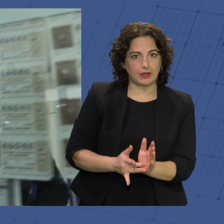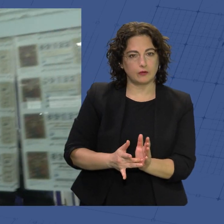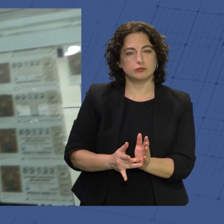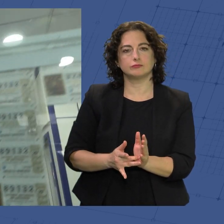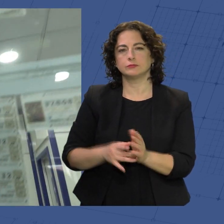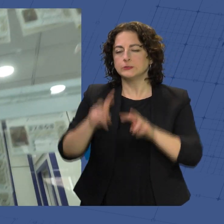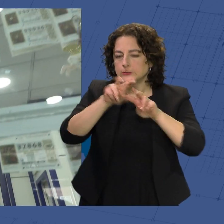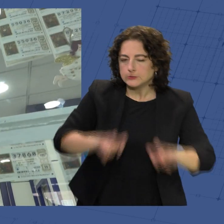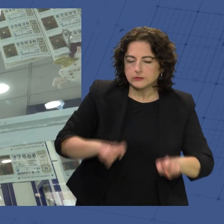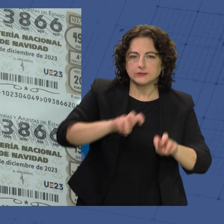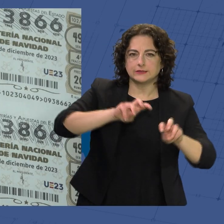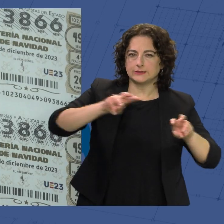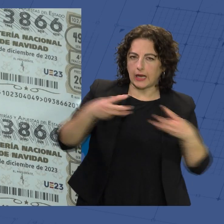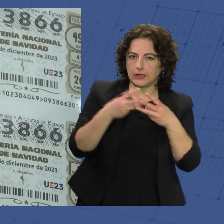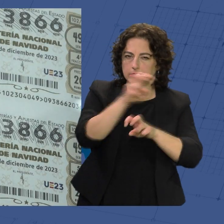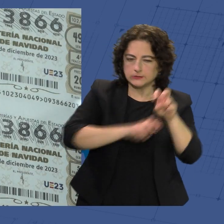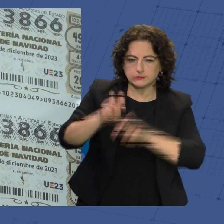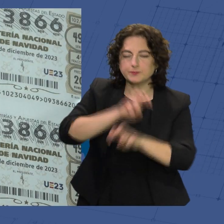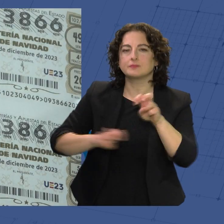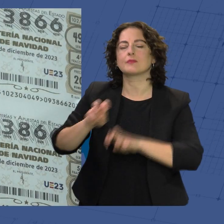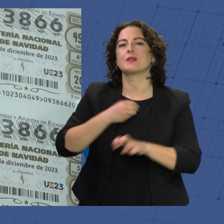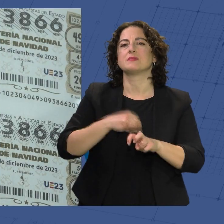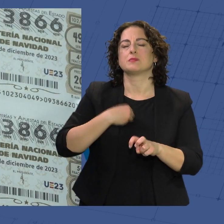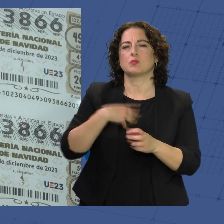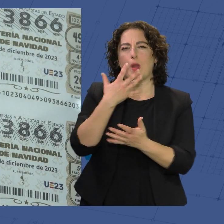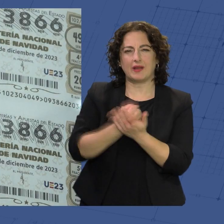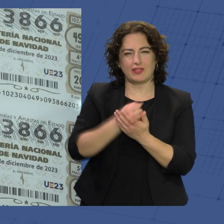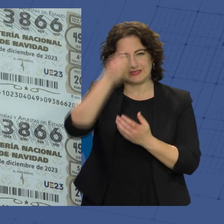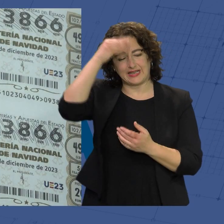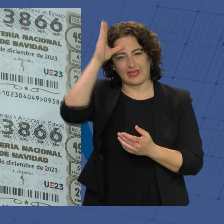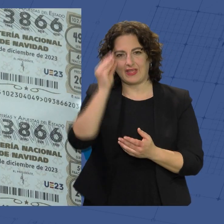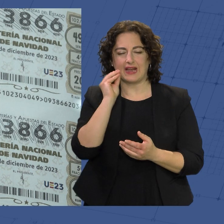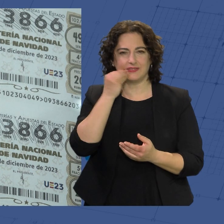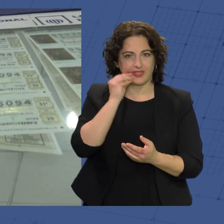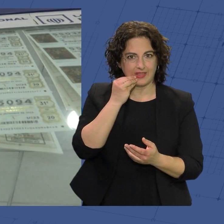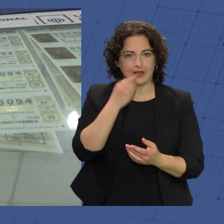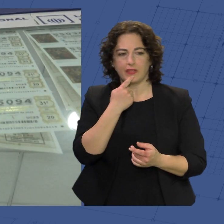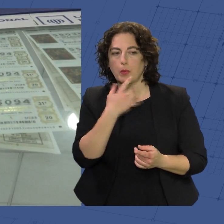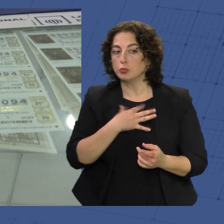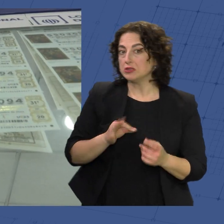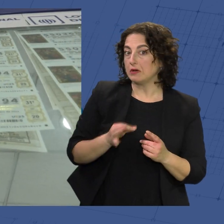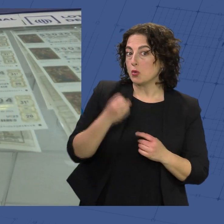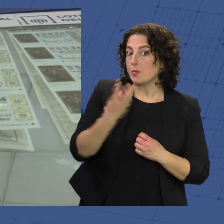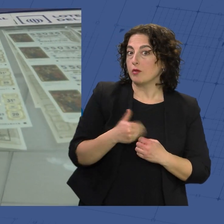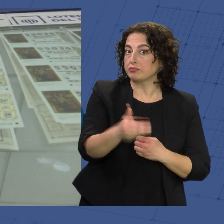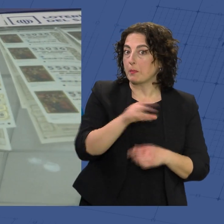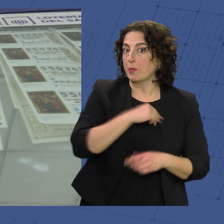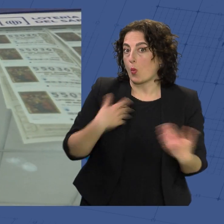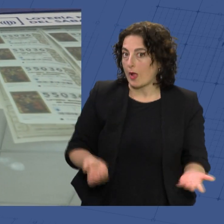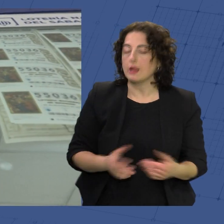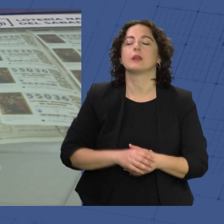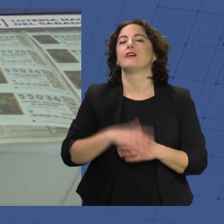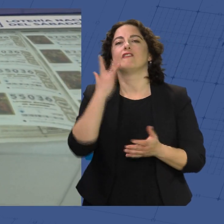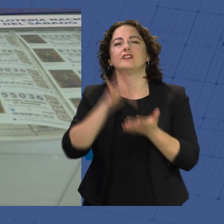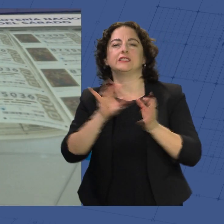rastrean a través de internet. Aplicaciones de chatbot de inteligencia artificial que se atreven a hacer pronósticos. Fechas señaladas